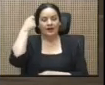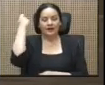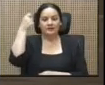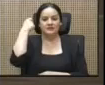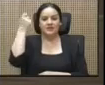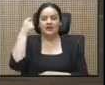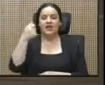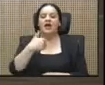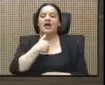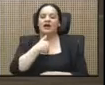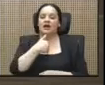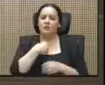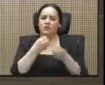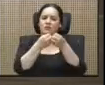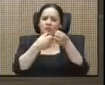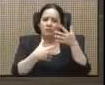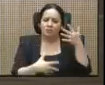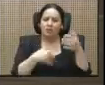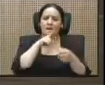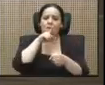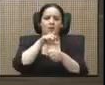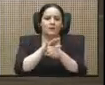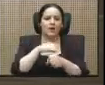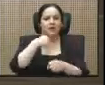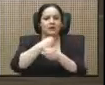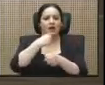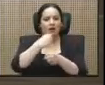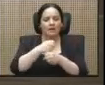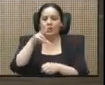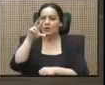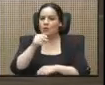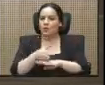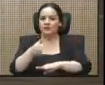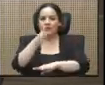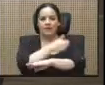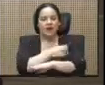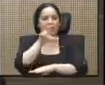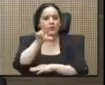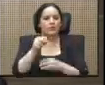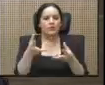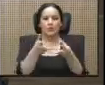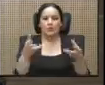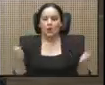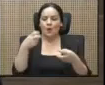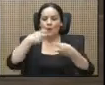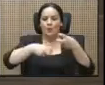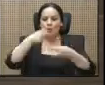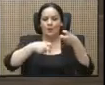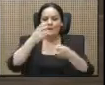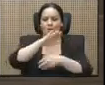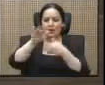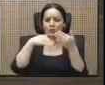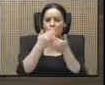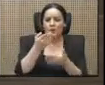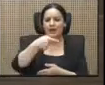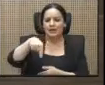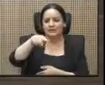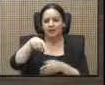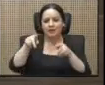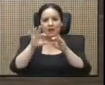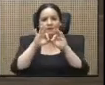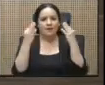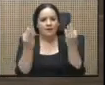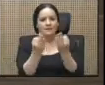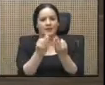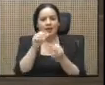han habido muchas promesas, trabajos, pero no se avanzan, no se soluciona el problema para todas estas familias de